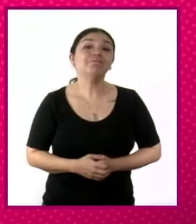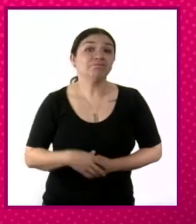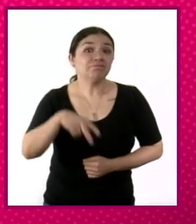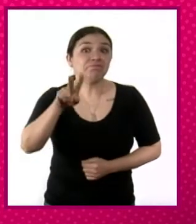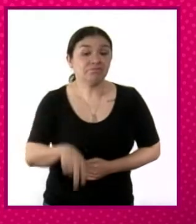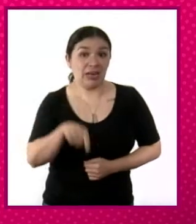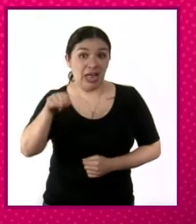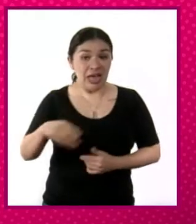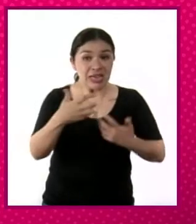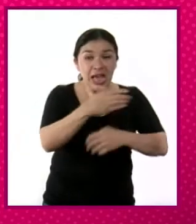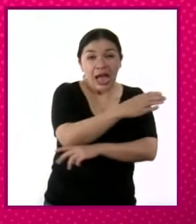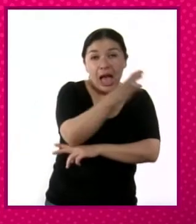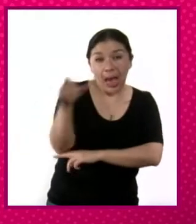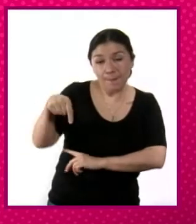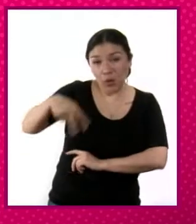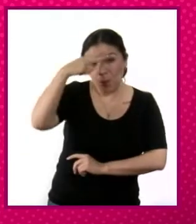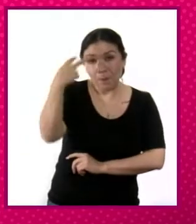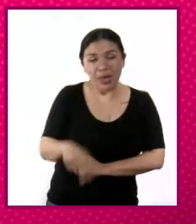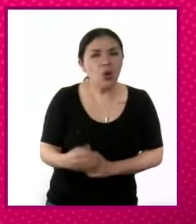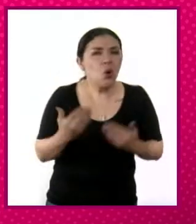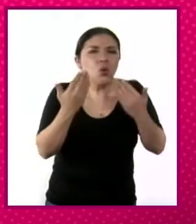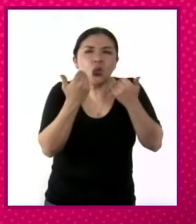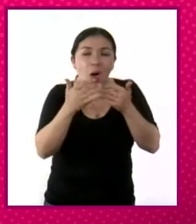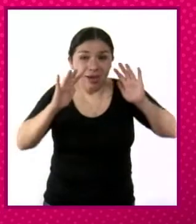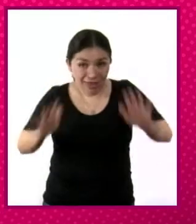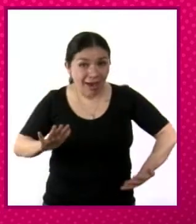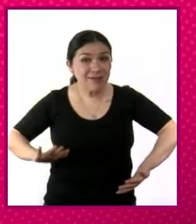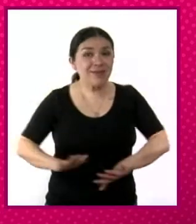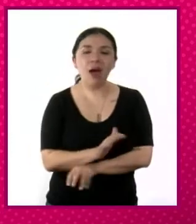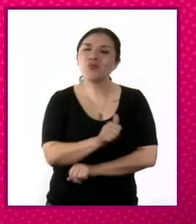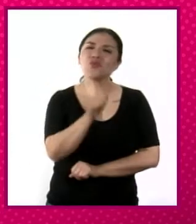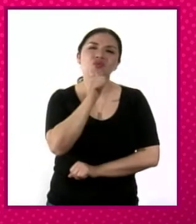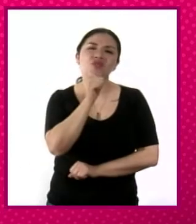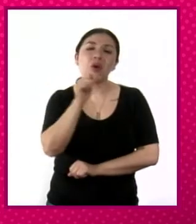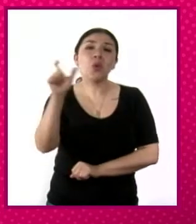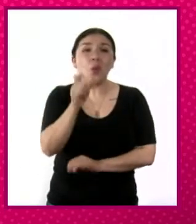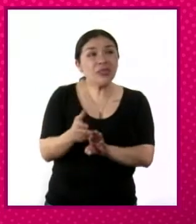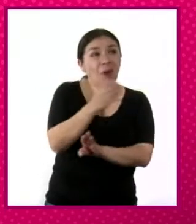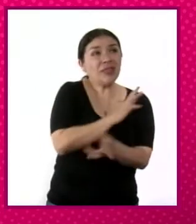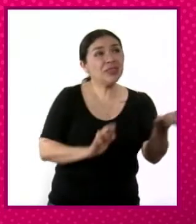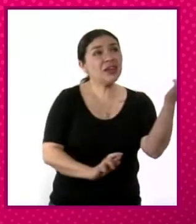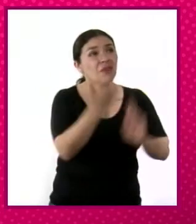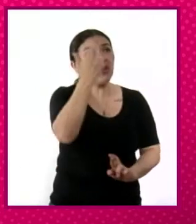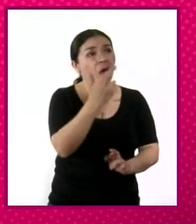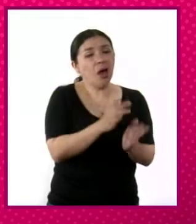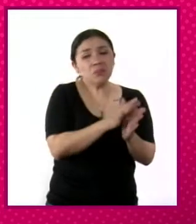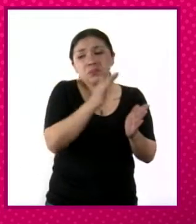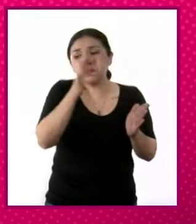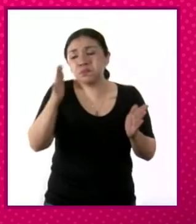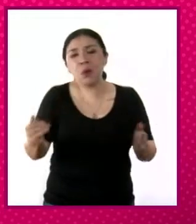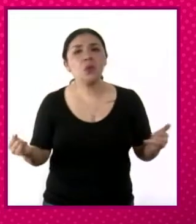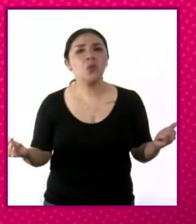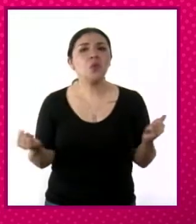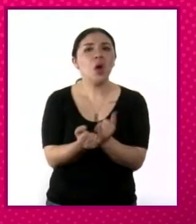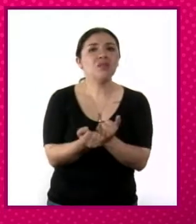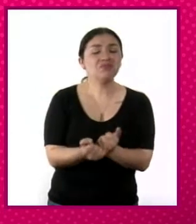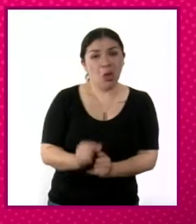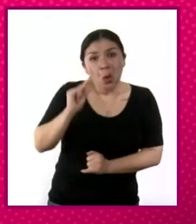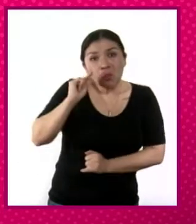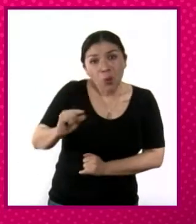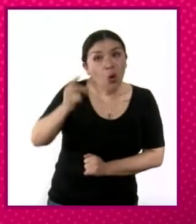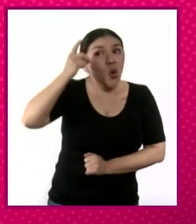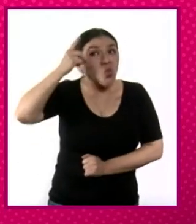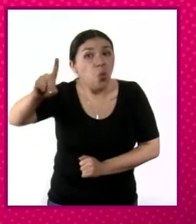que el campo mexicano no había cambiado mucho desde el estallido de la revolución mexicana y en el cual pocas manos